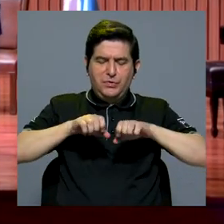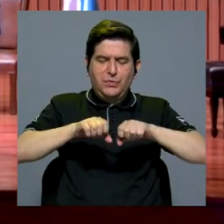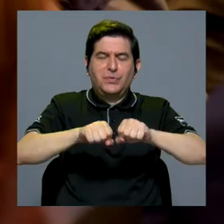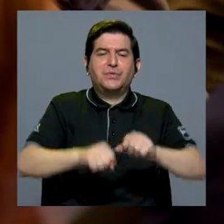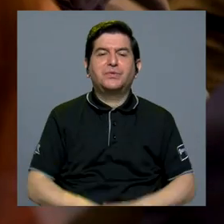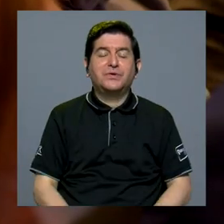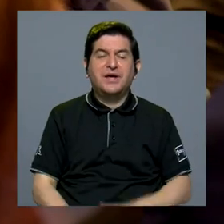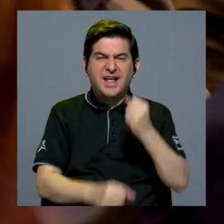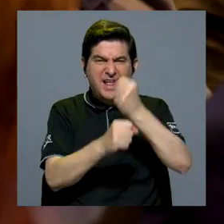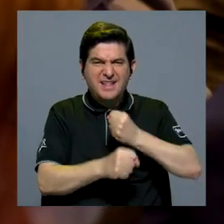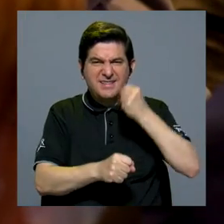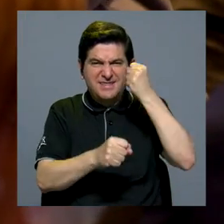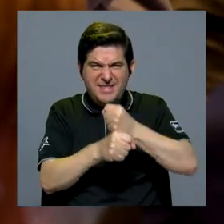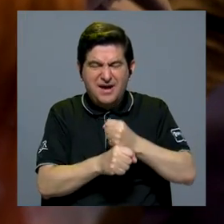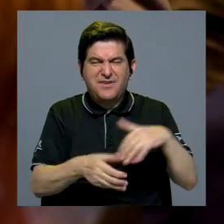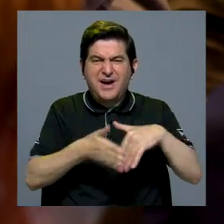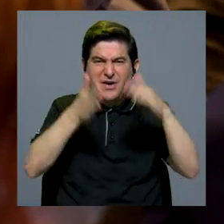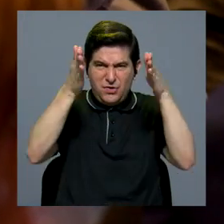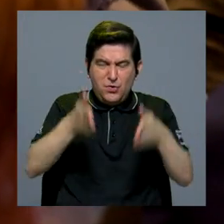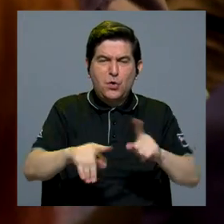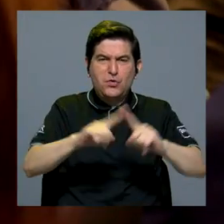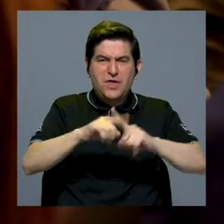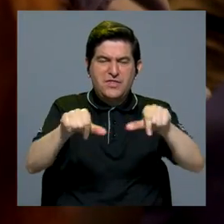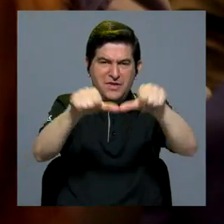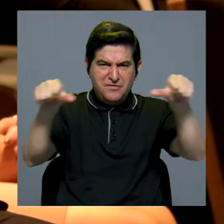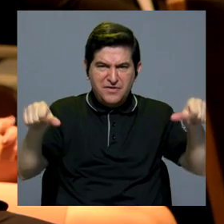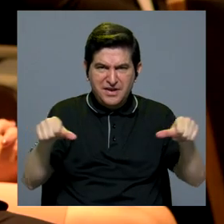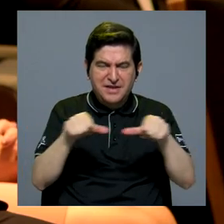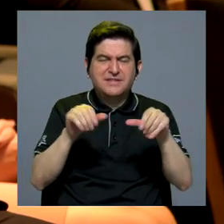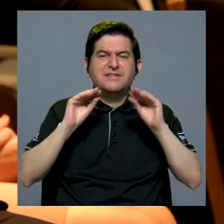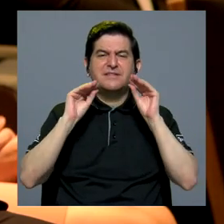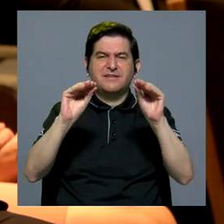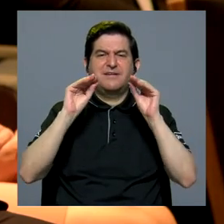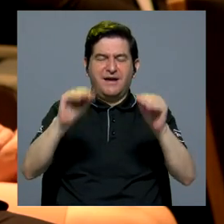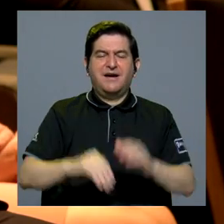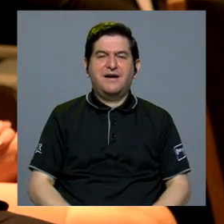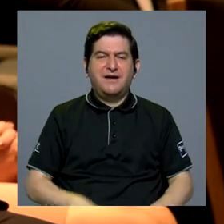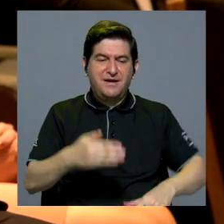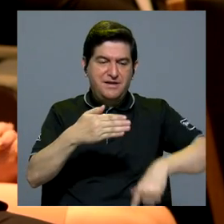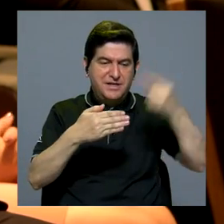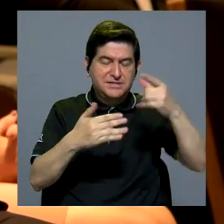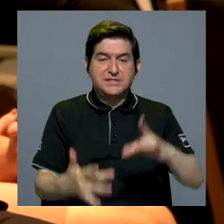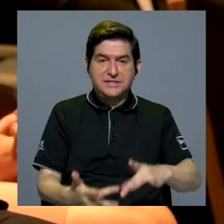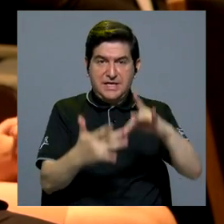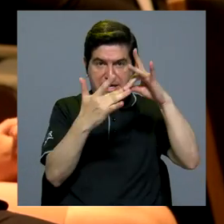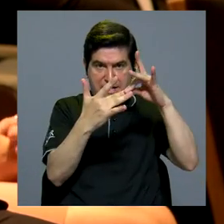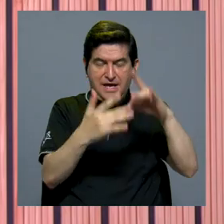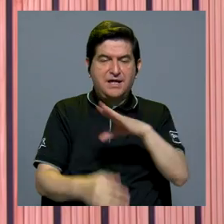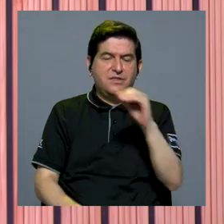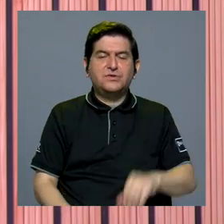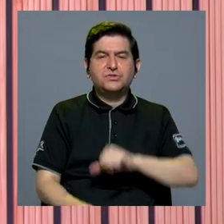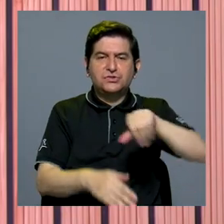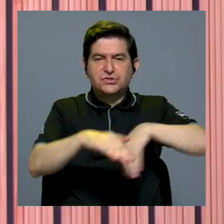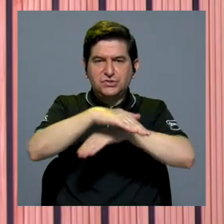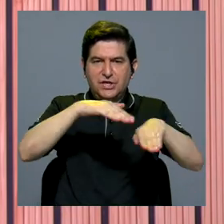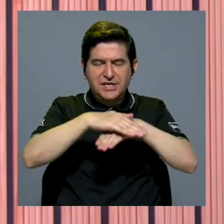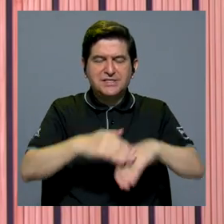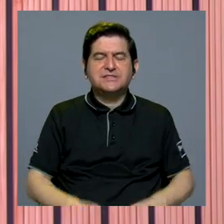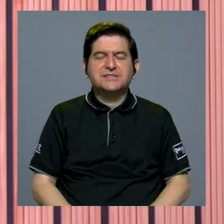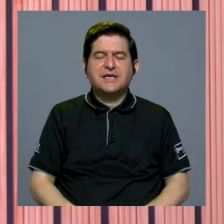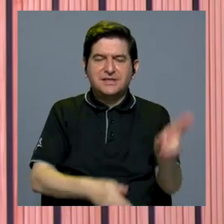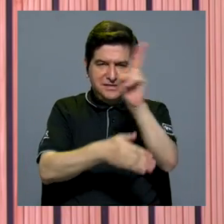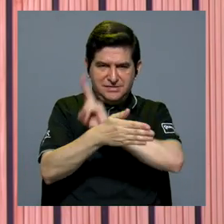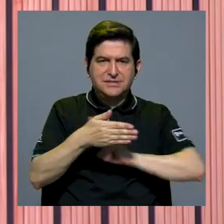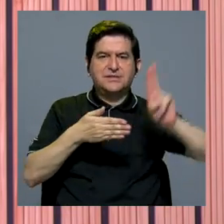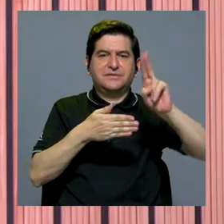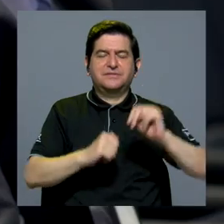el arduo trabajo de estudiantes de diversas áreas académicas, grados de especialidad y sedes del campus